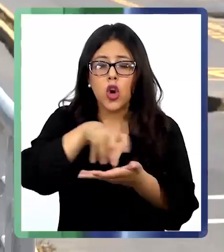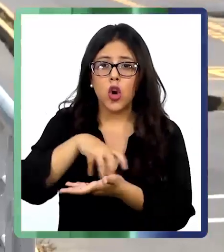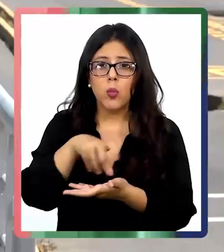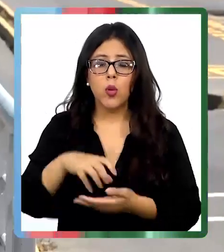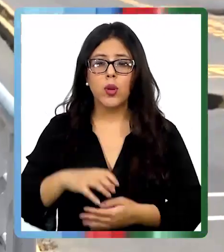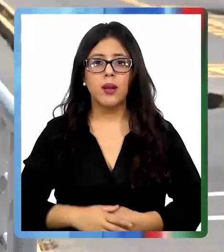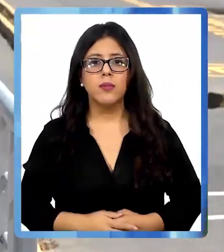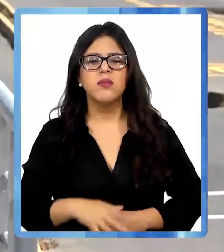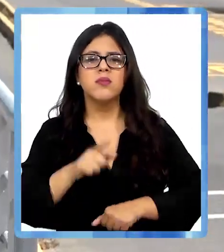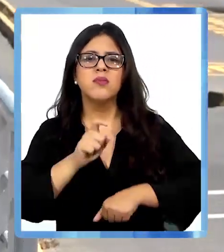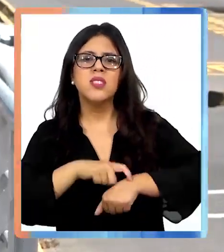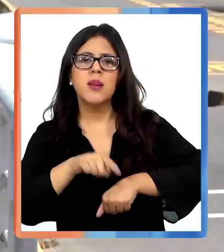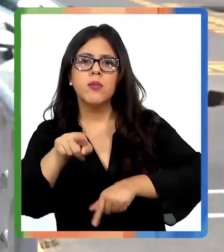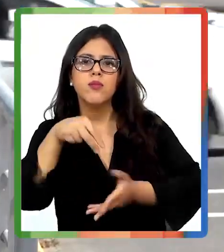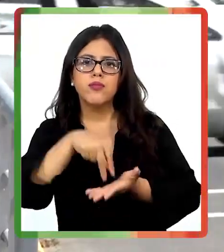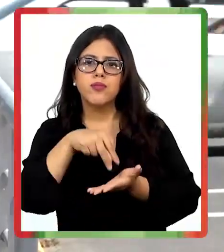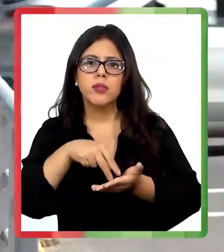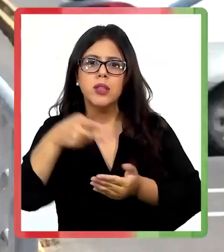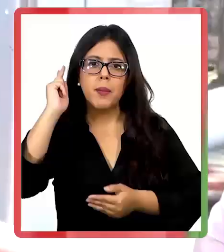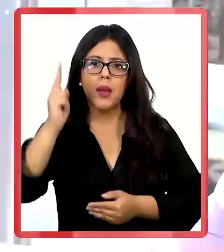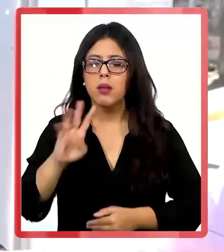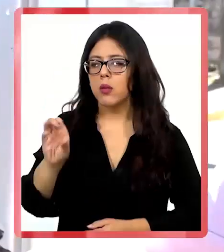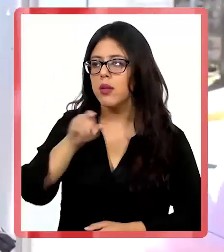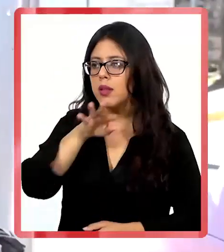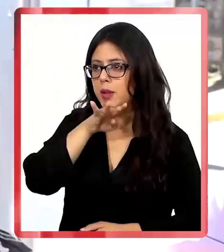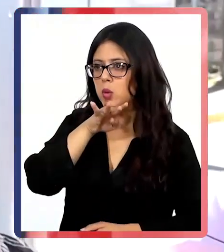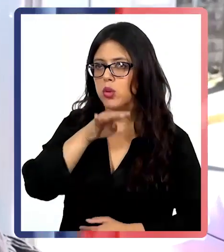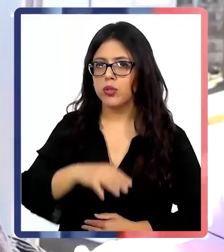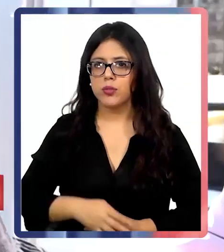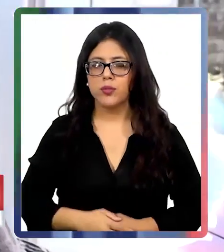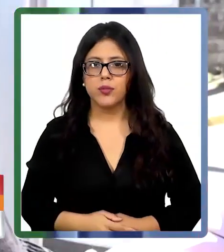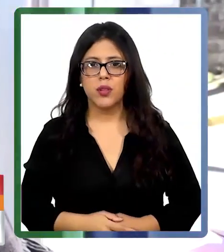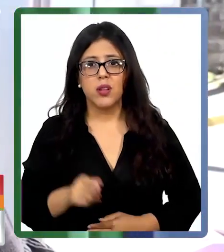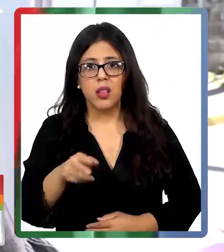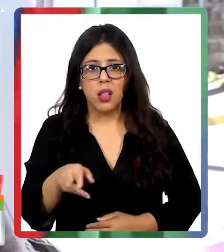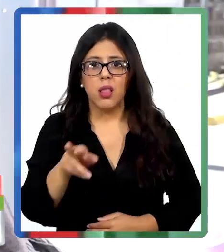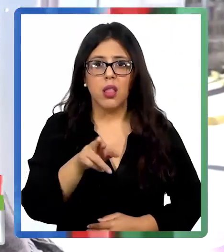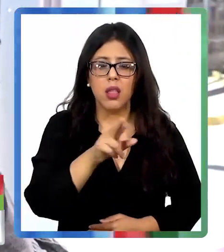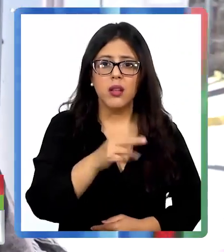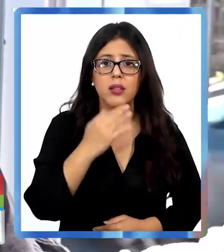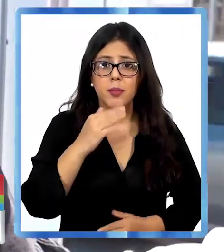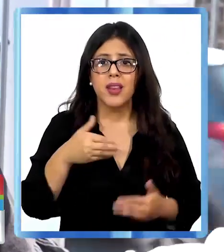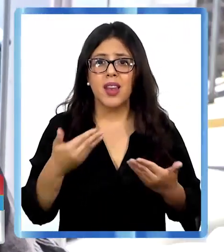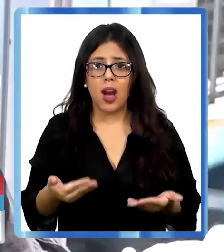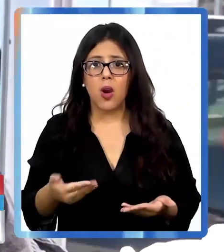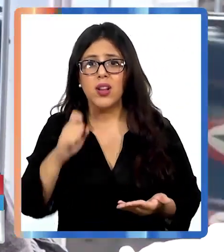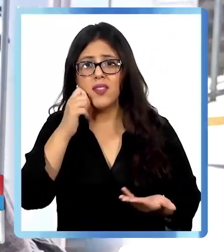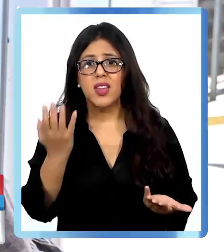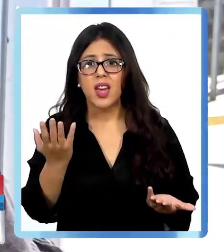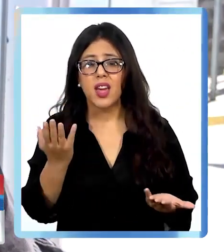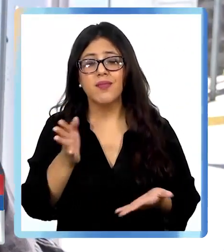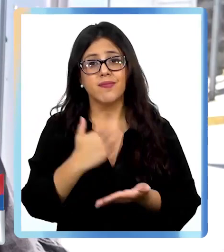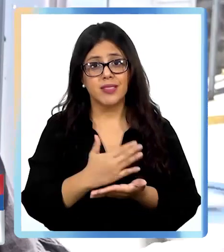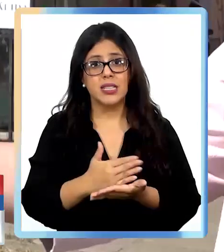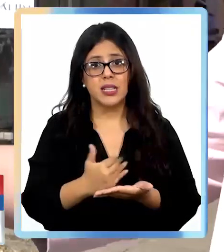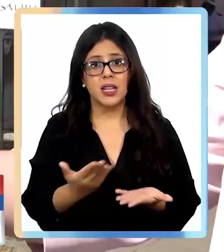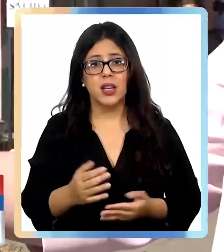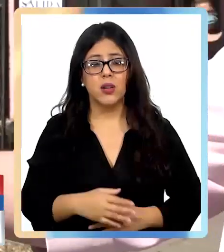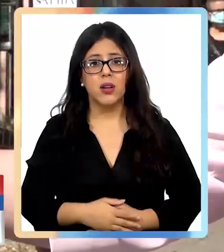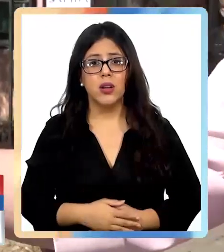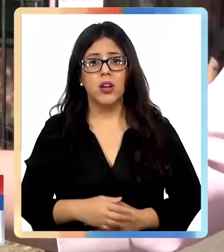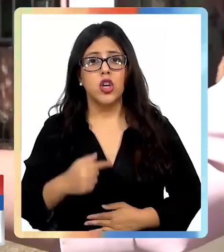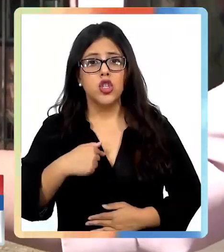otras comunas. ¿Cuánto rato lleva esperando la micro? 40 minutos. Es recurrente y sobre todo estos días que son estratégicos.